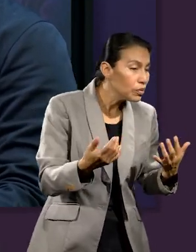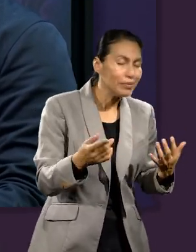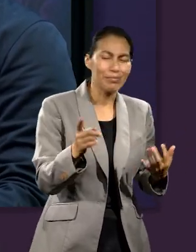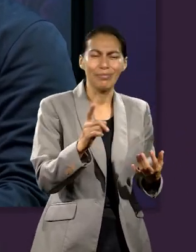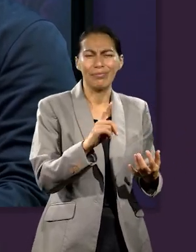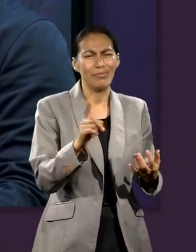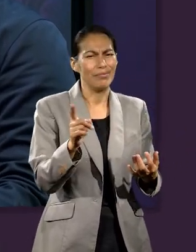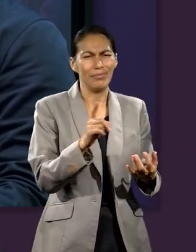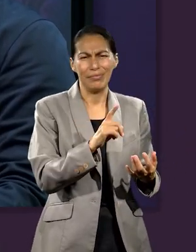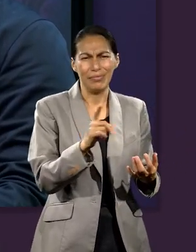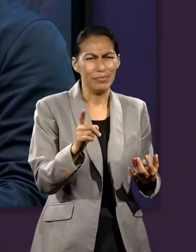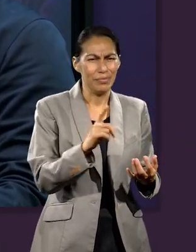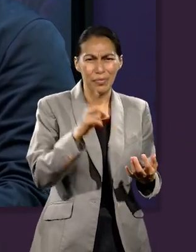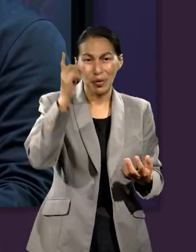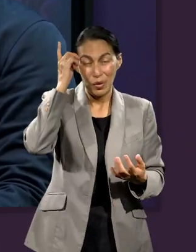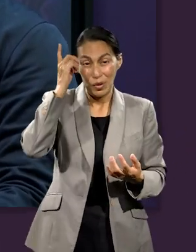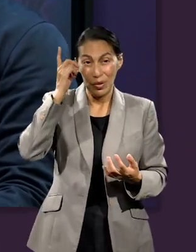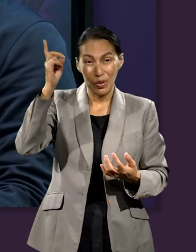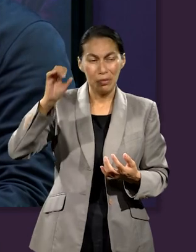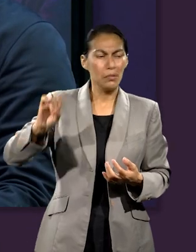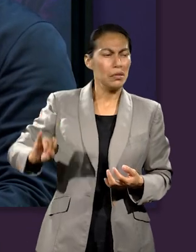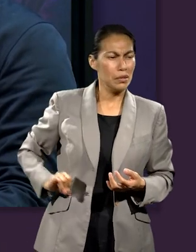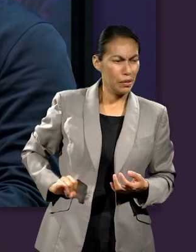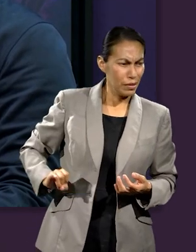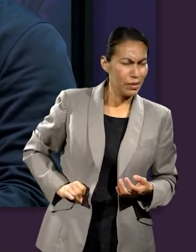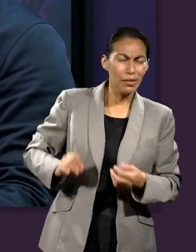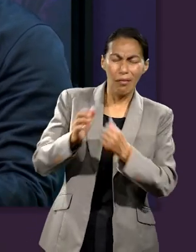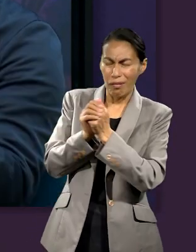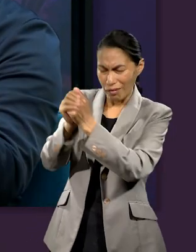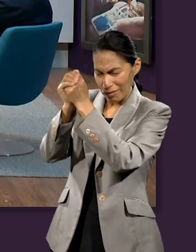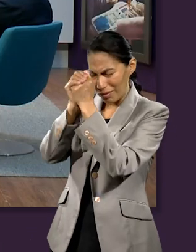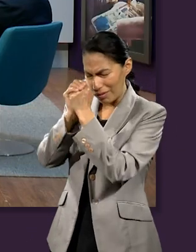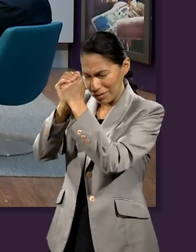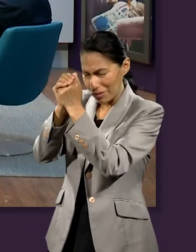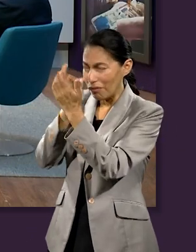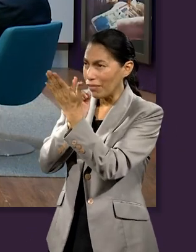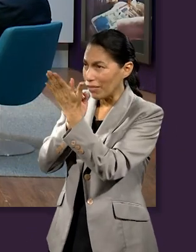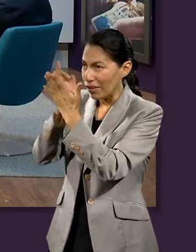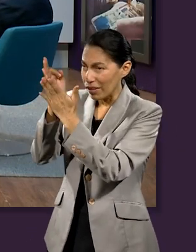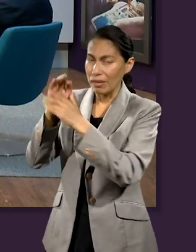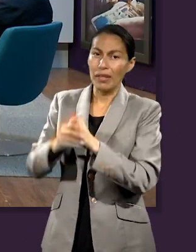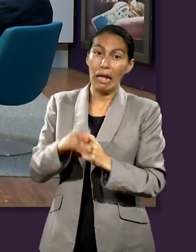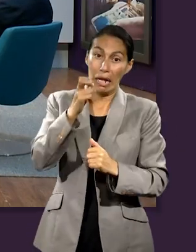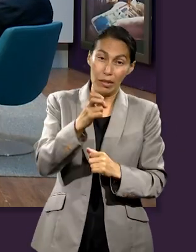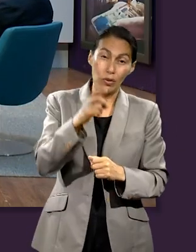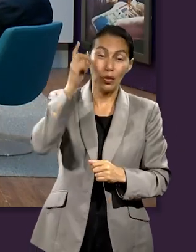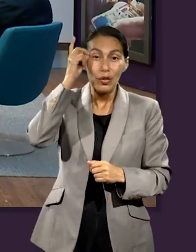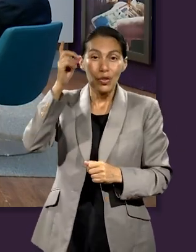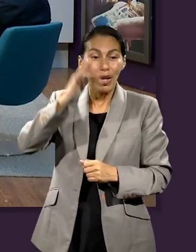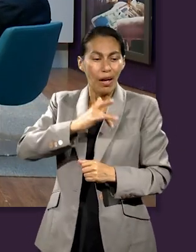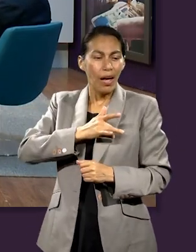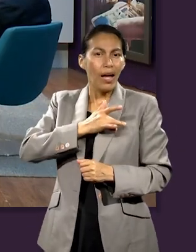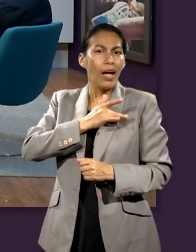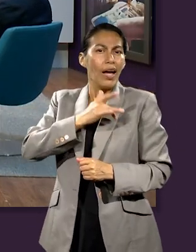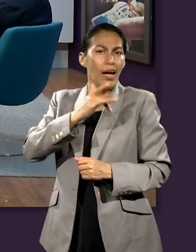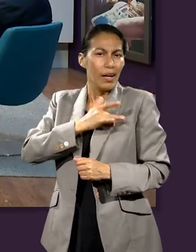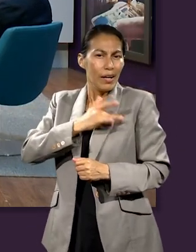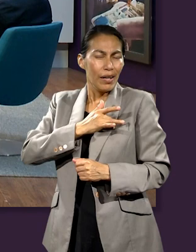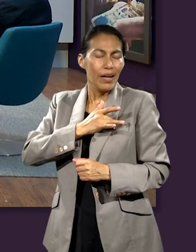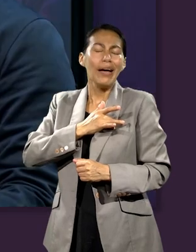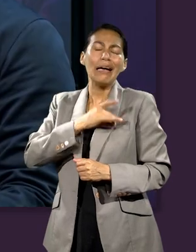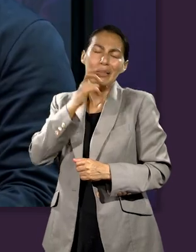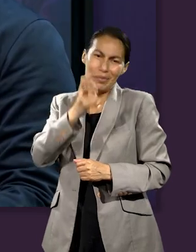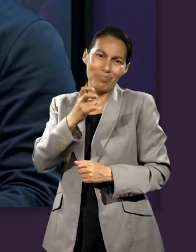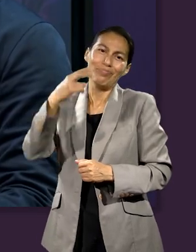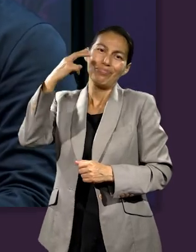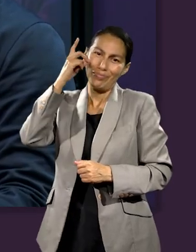como está interesado en tu fidelidad y en tu adoración. Ah, ok. Está poniendo atención, este,